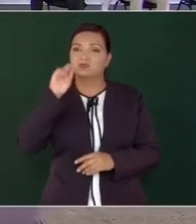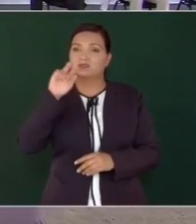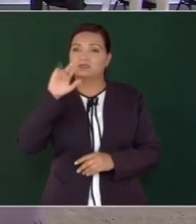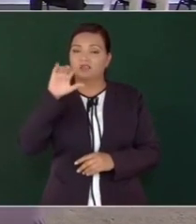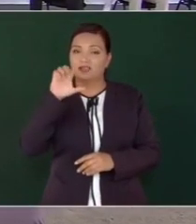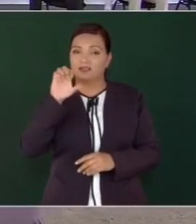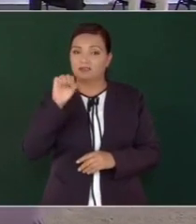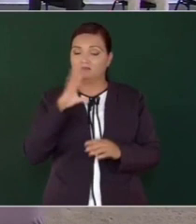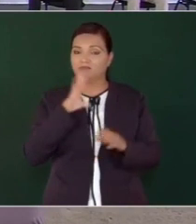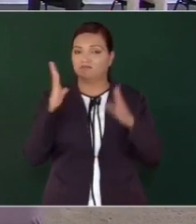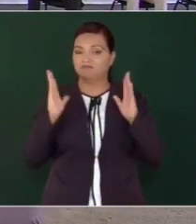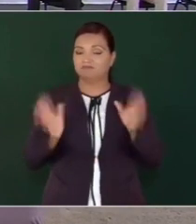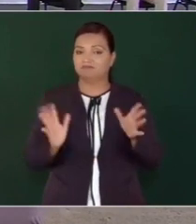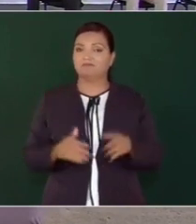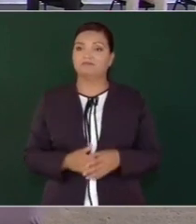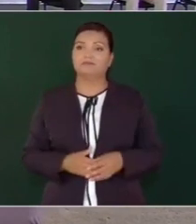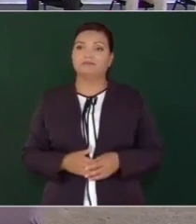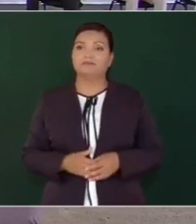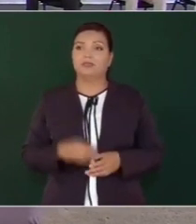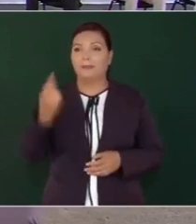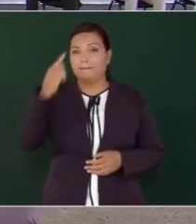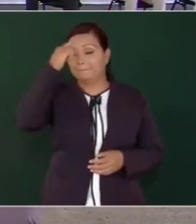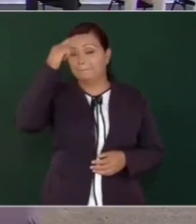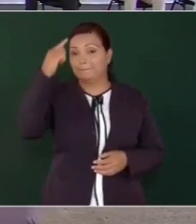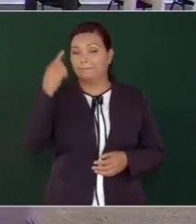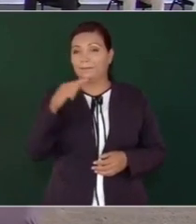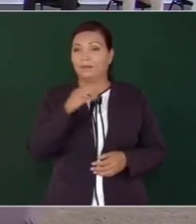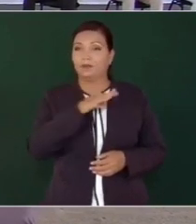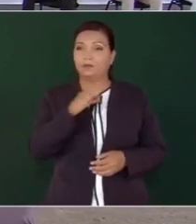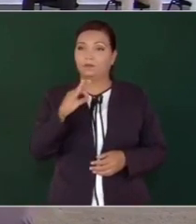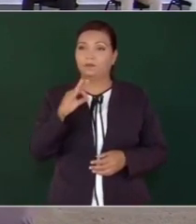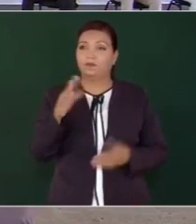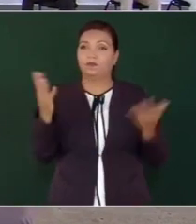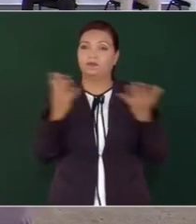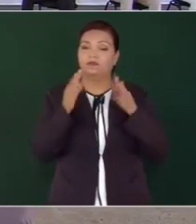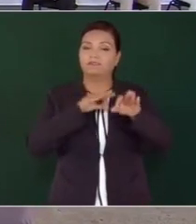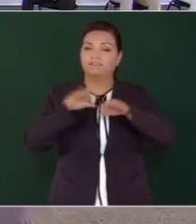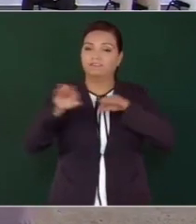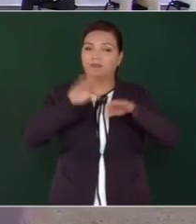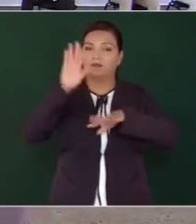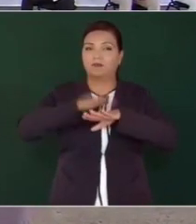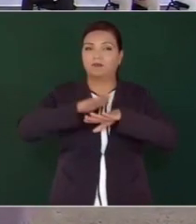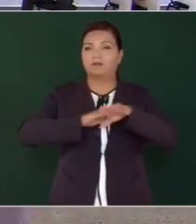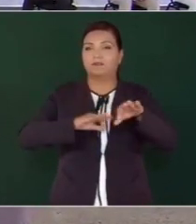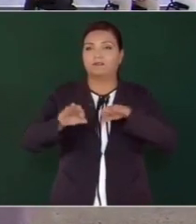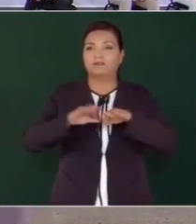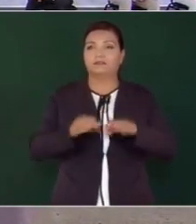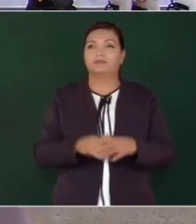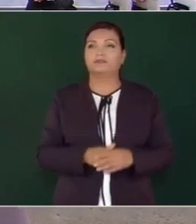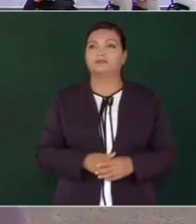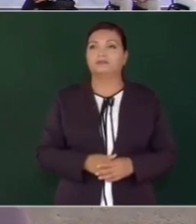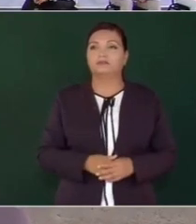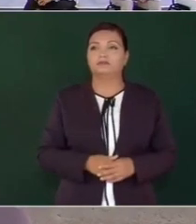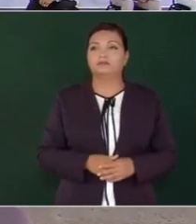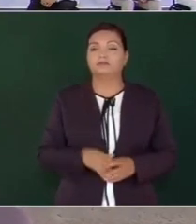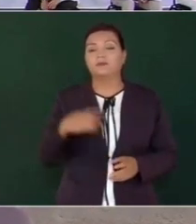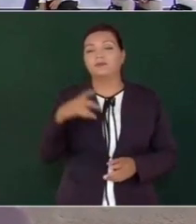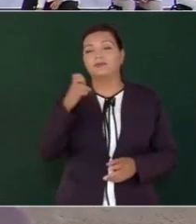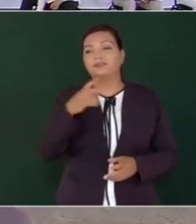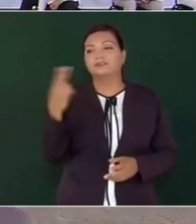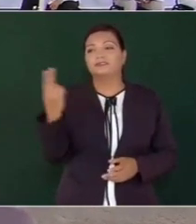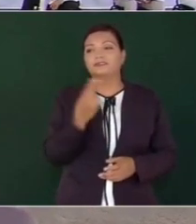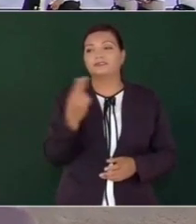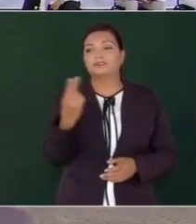para que se puedan crear empleos. Entonces, por eso